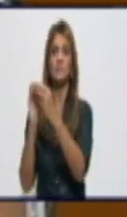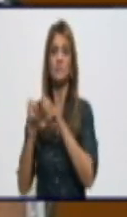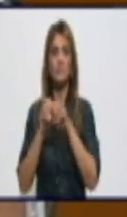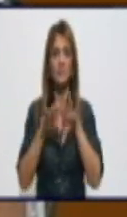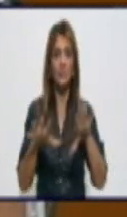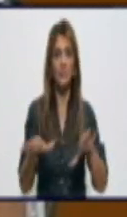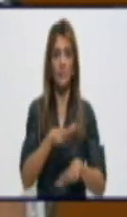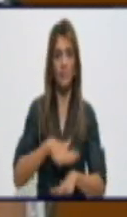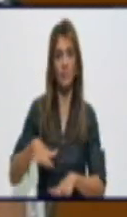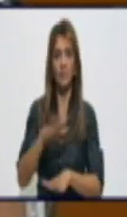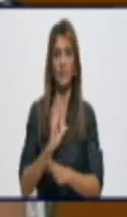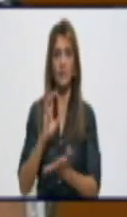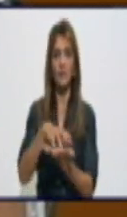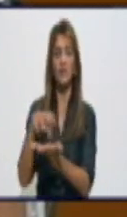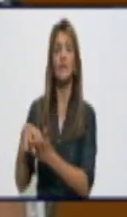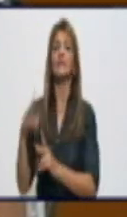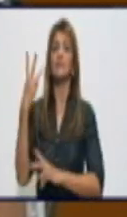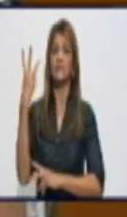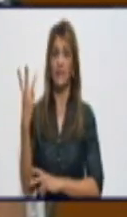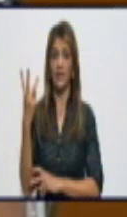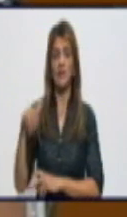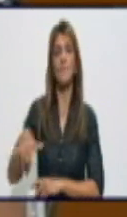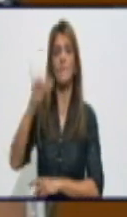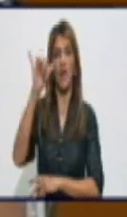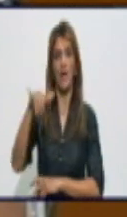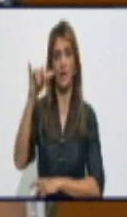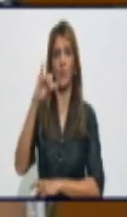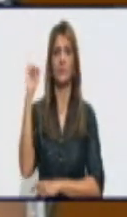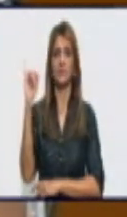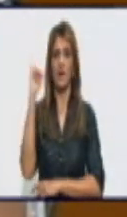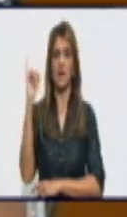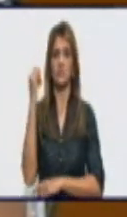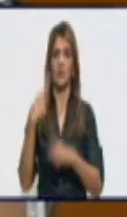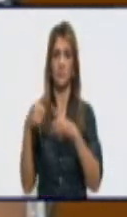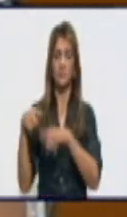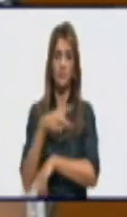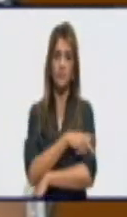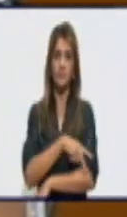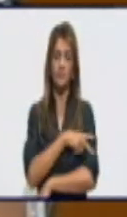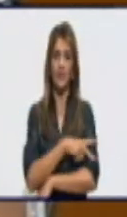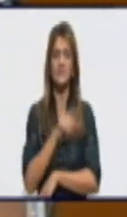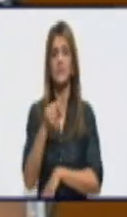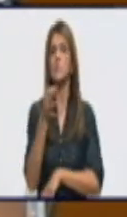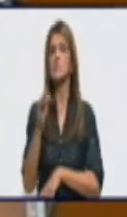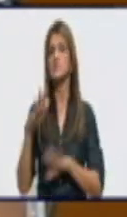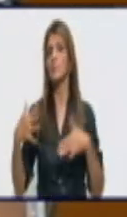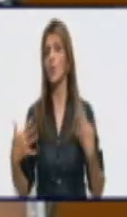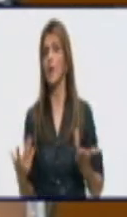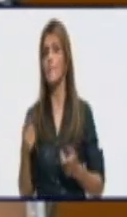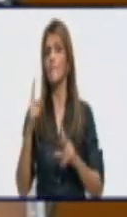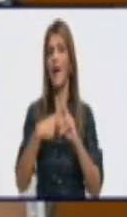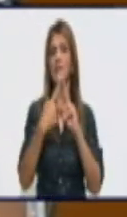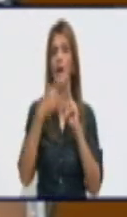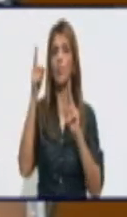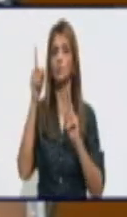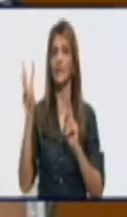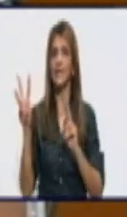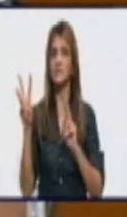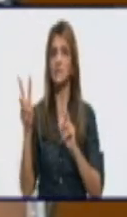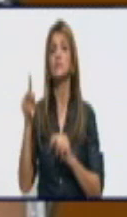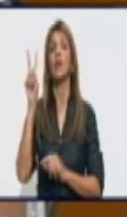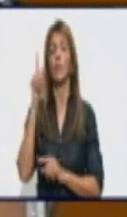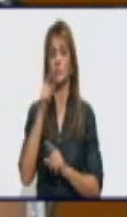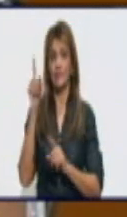a viajeros internacionales, 3 importados. Ellos son de los municipios Bayamo 13, de los 13, 2